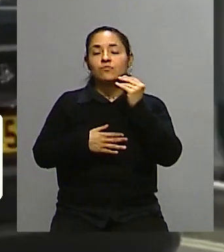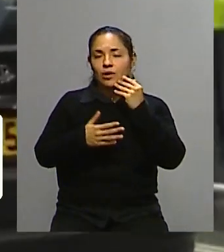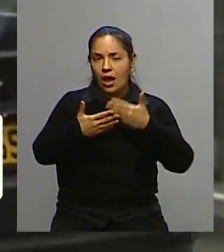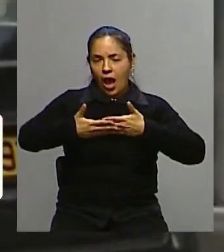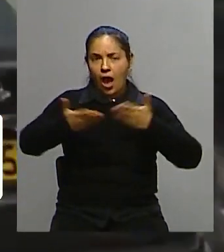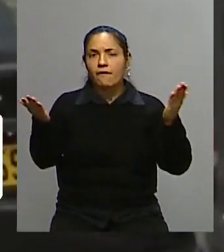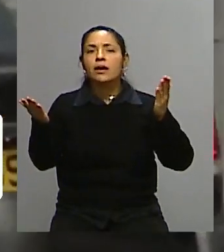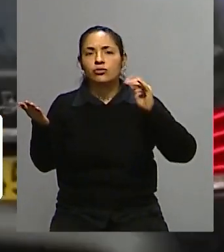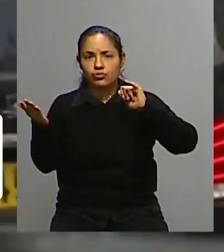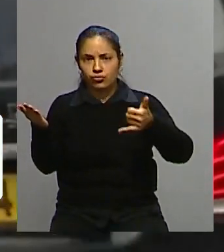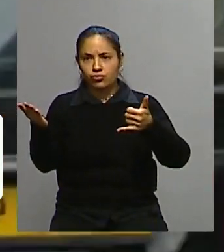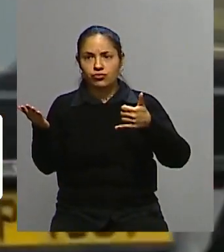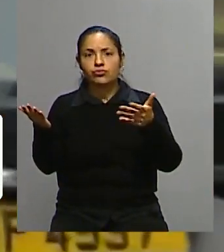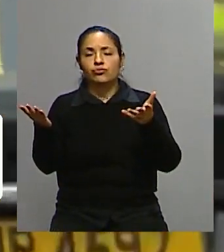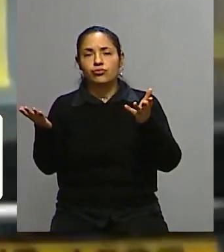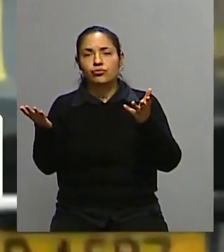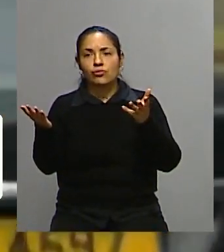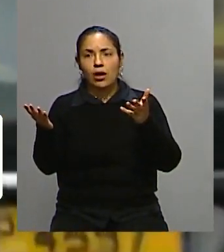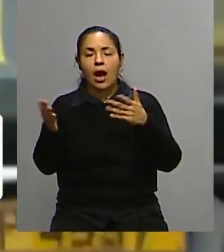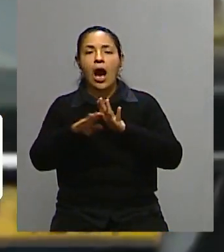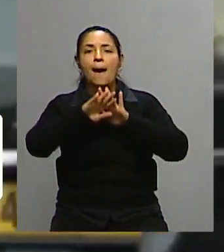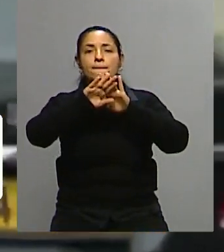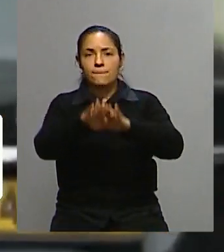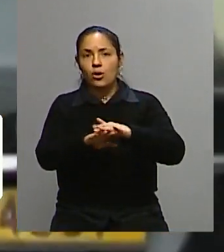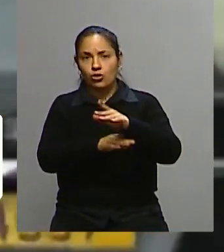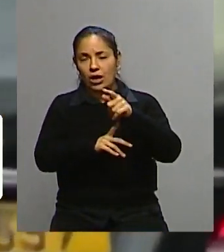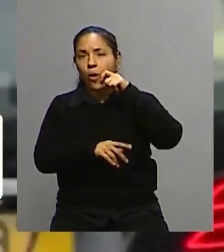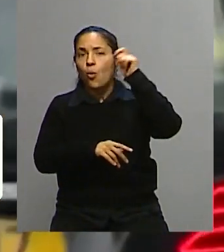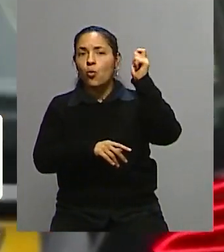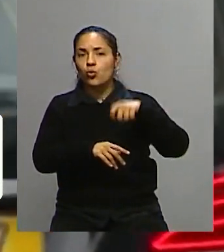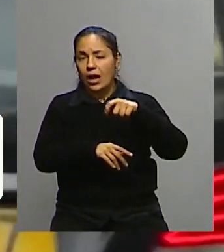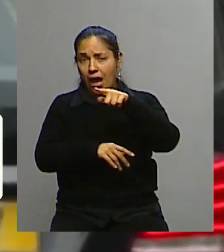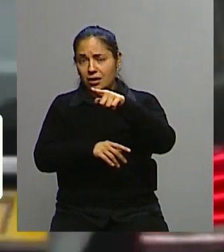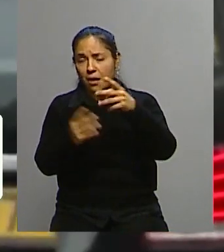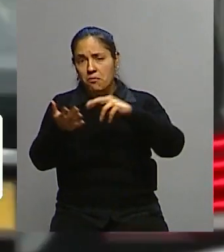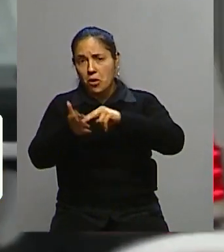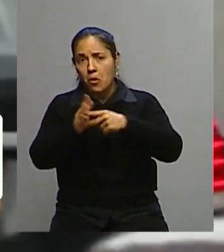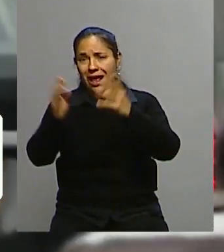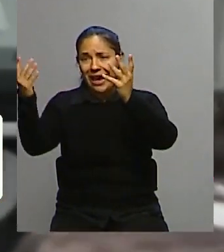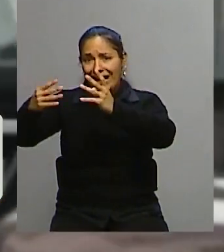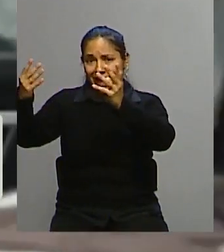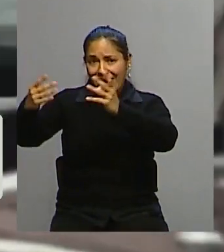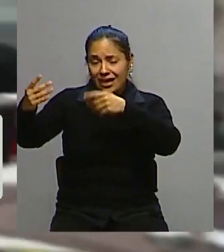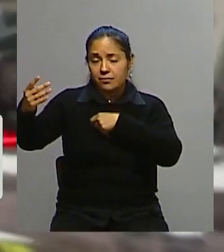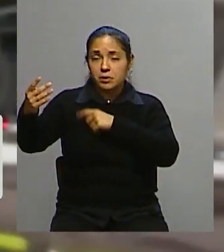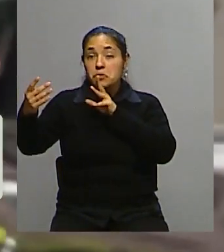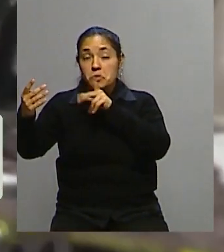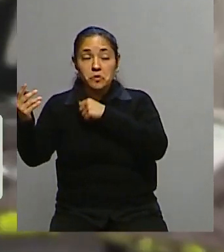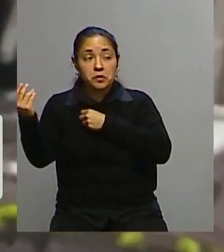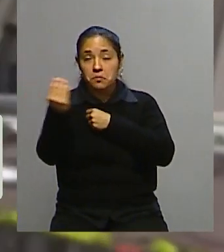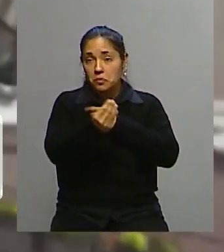más materialmente más apoya a Ucrania en este conflicto que tienen en Europa.